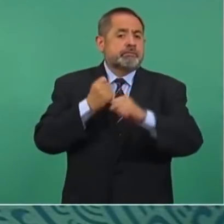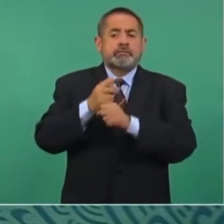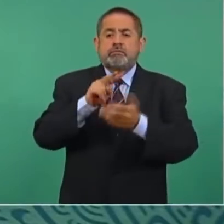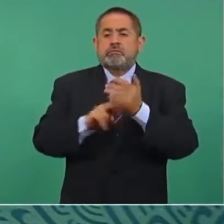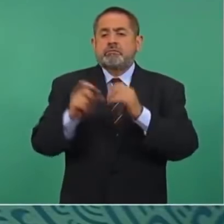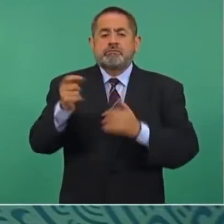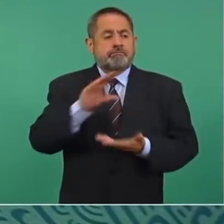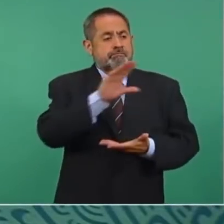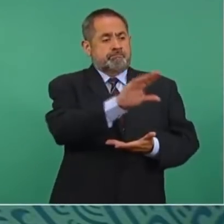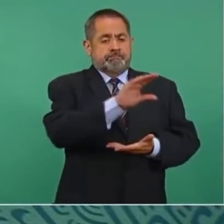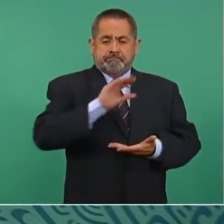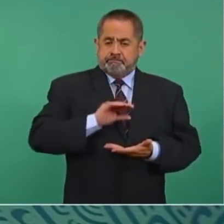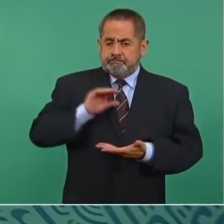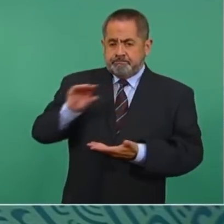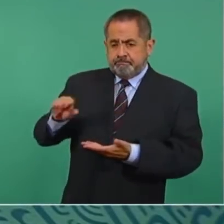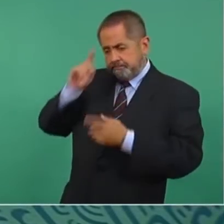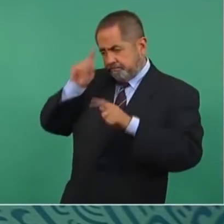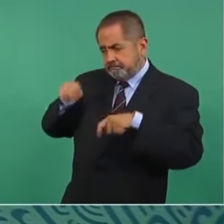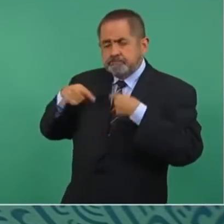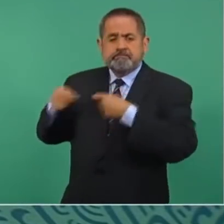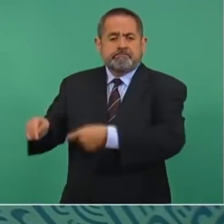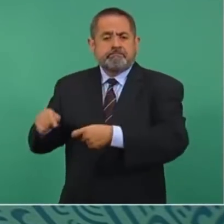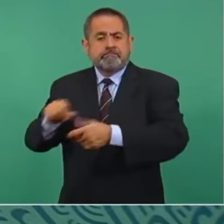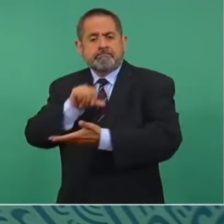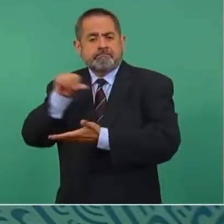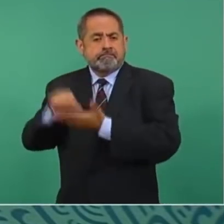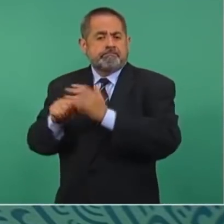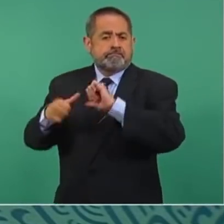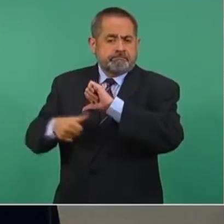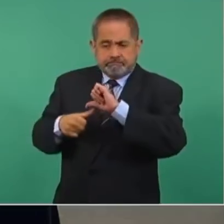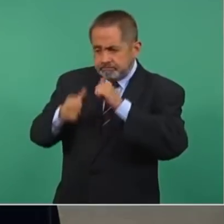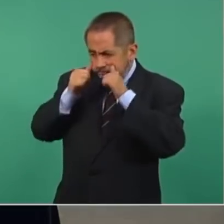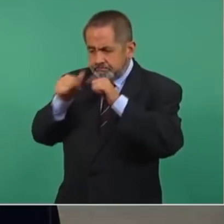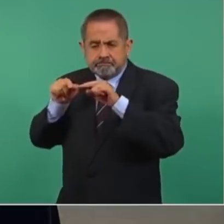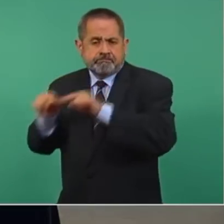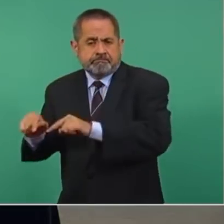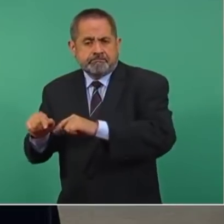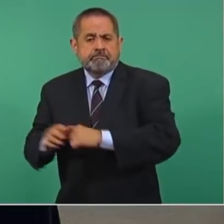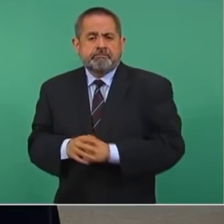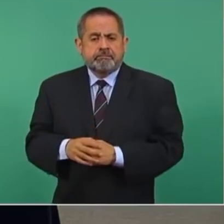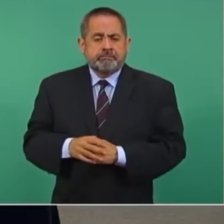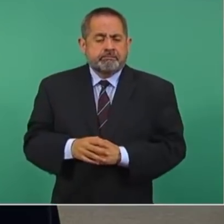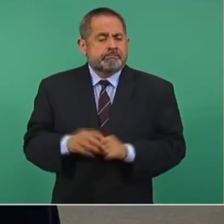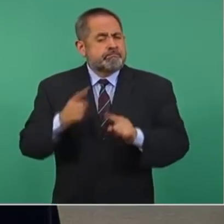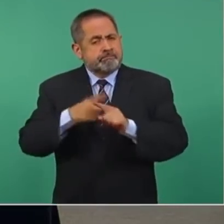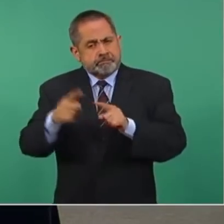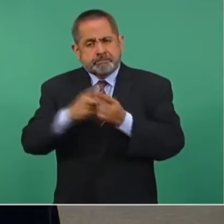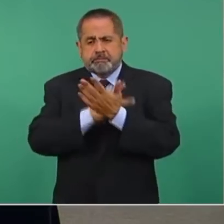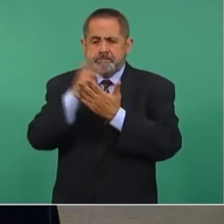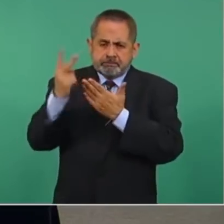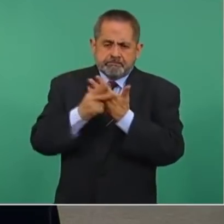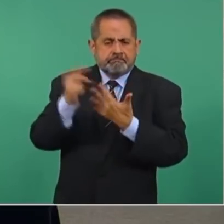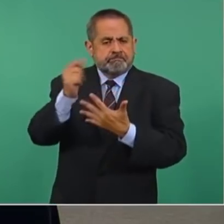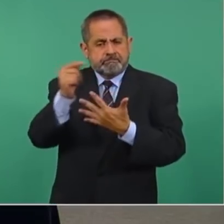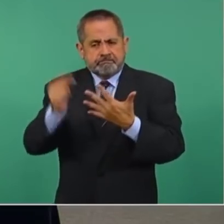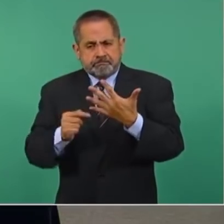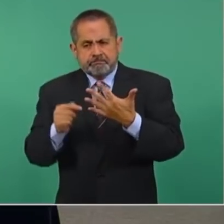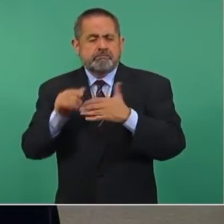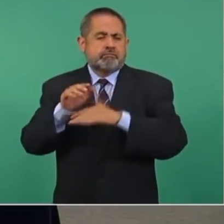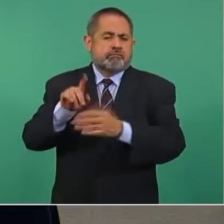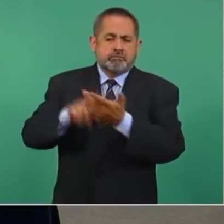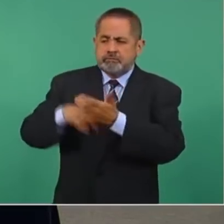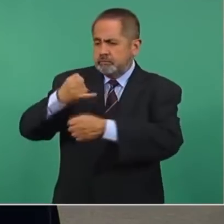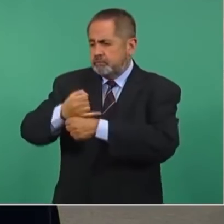para Centroamérica. A través de una variedad de programas estamos abordando la inseguridad